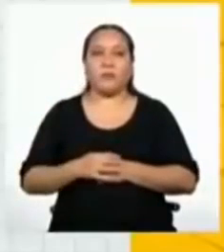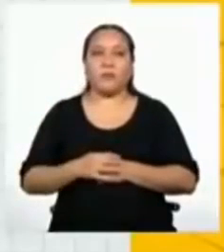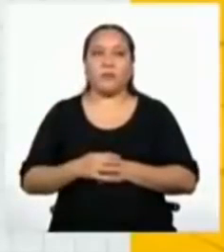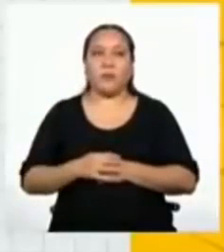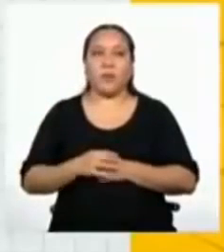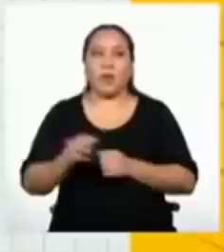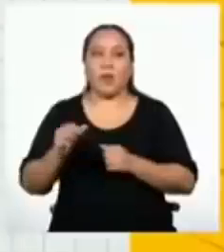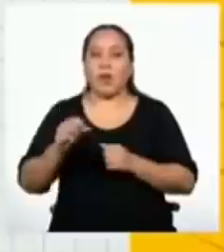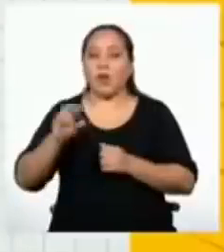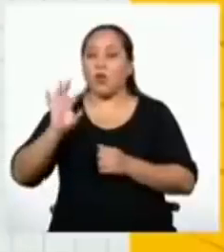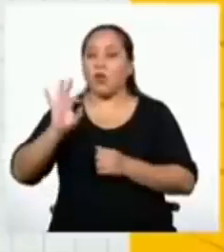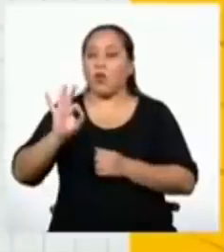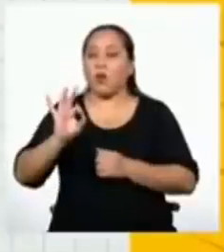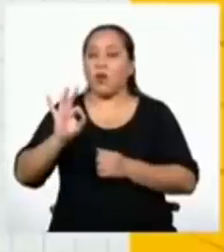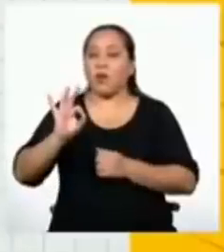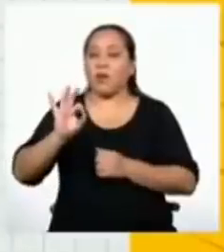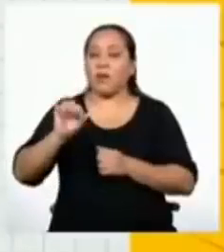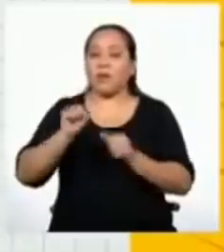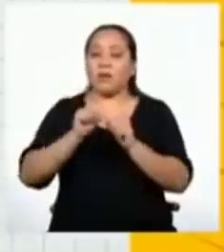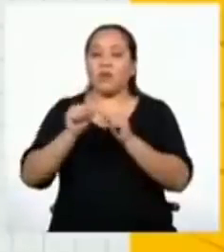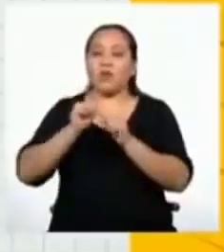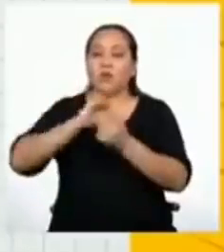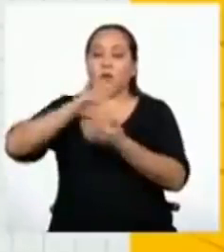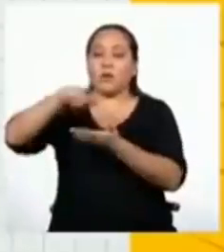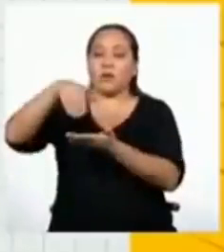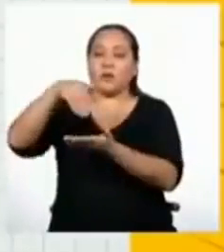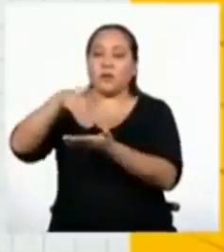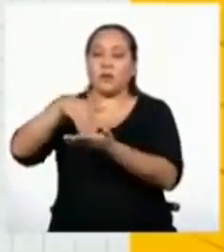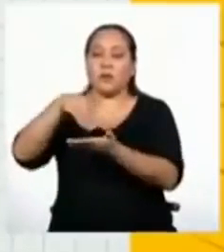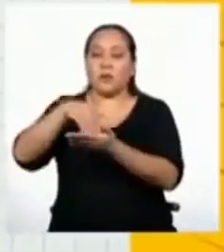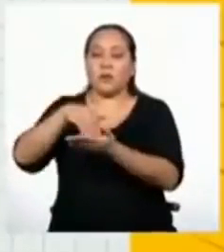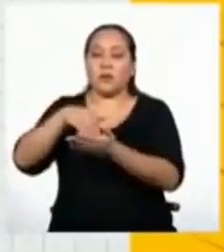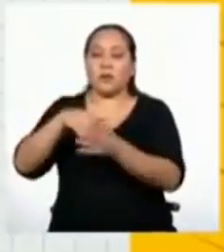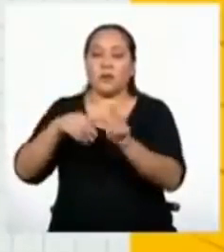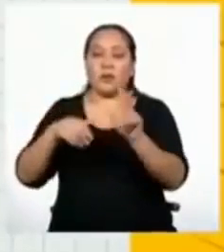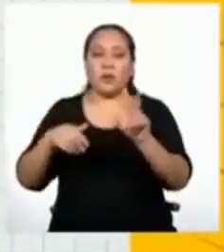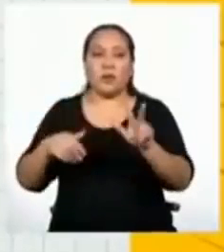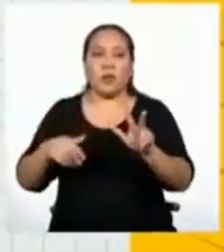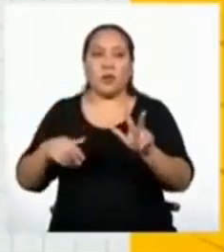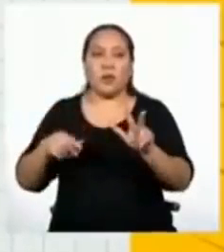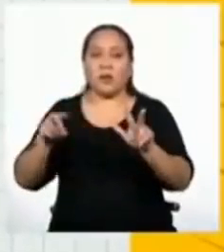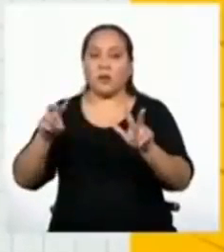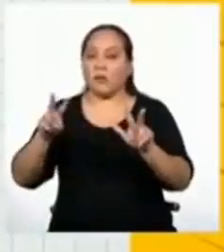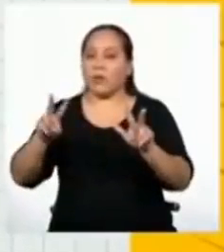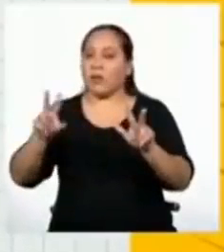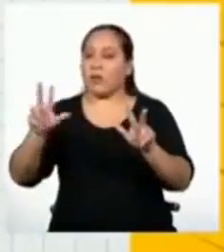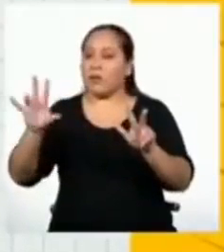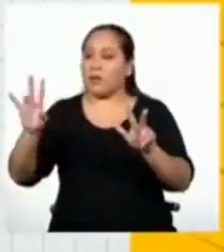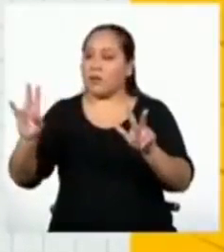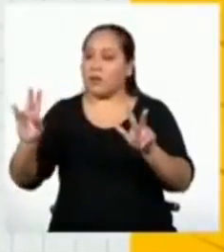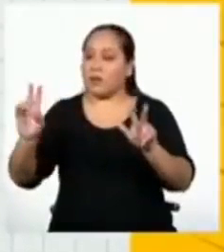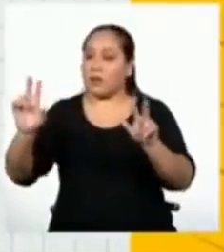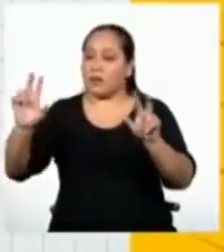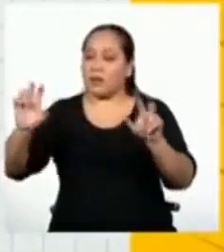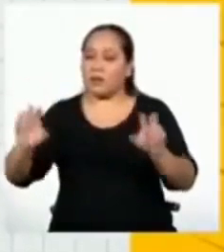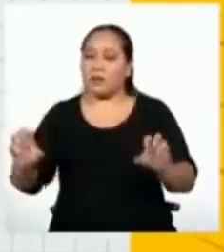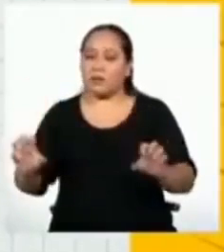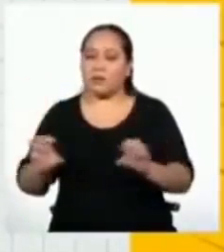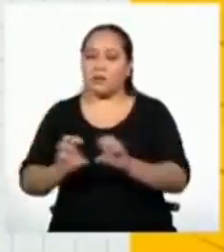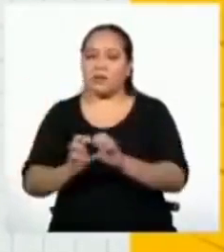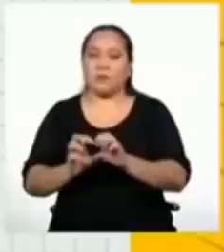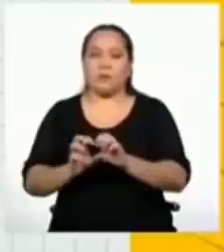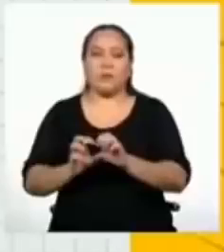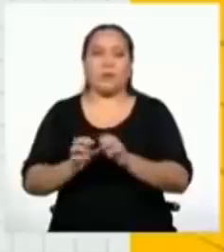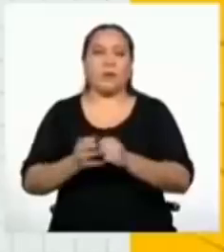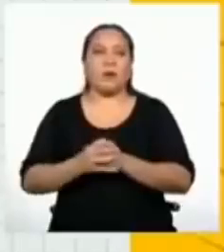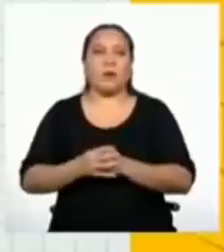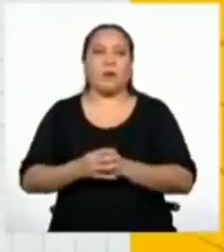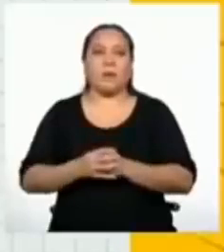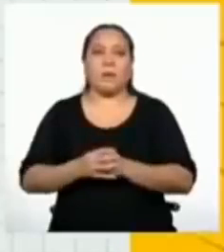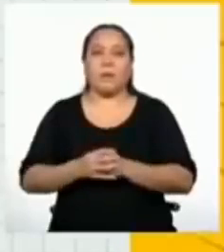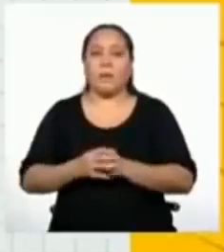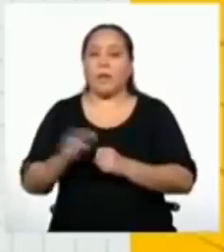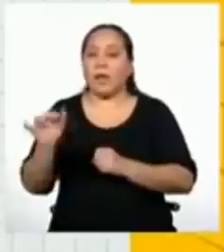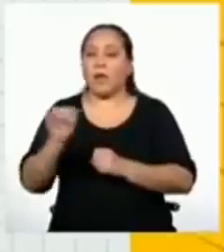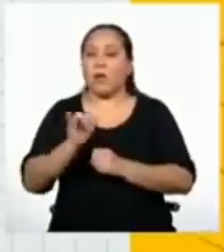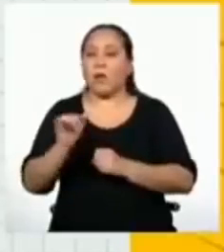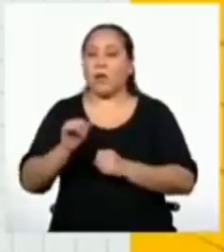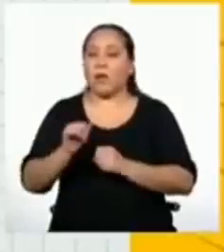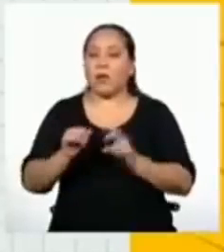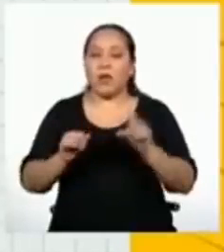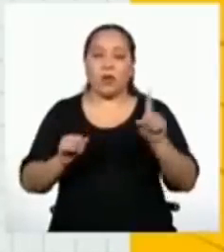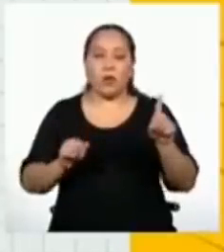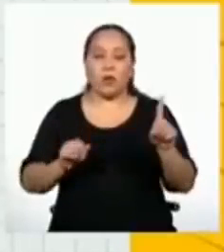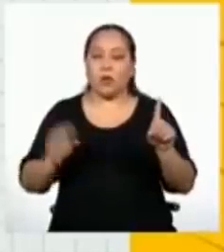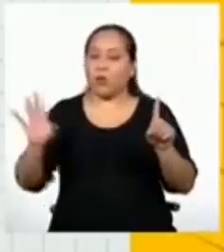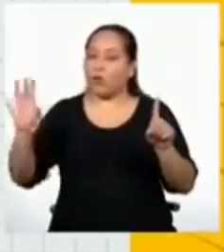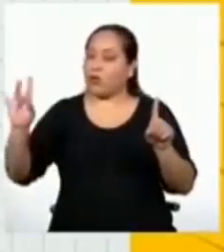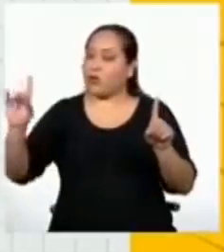El nueve es el término central. El tres y el veintisiete son términos equidistantes, al igual que el